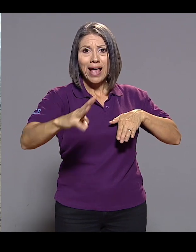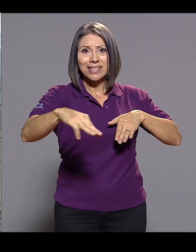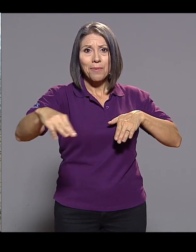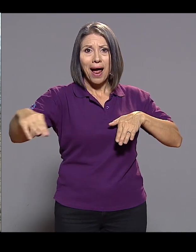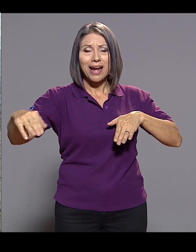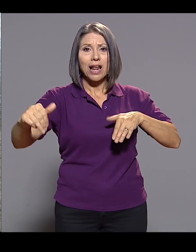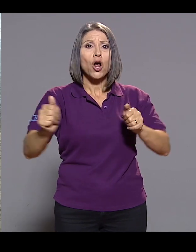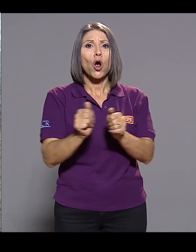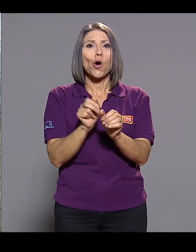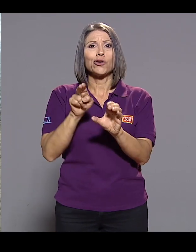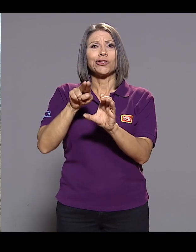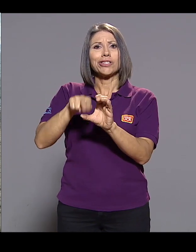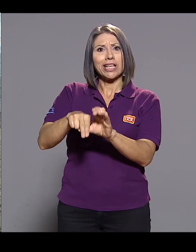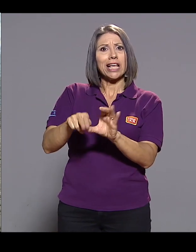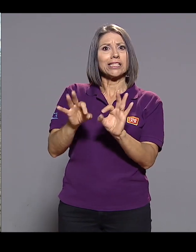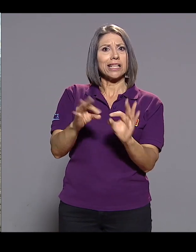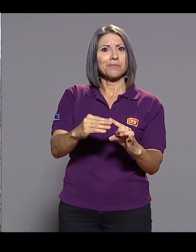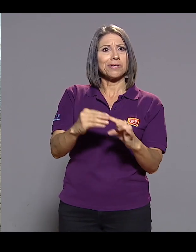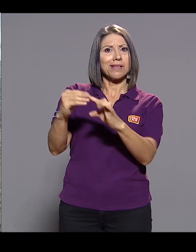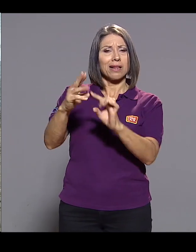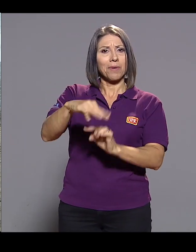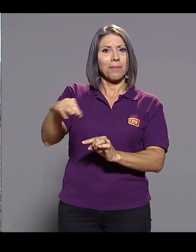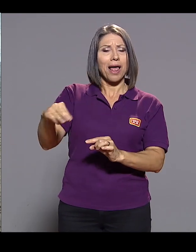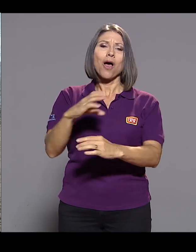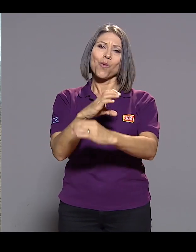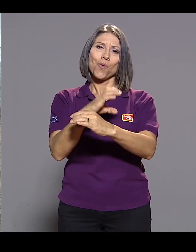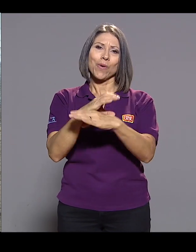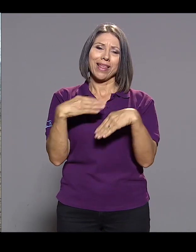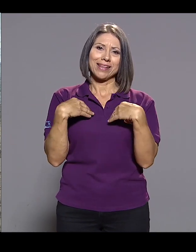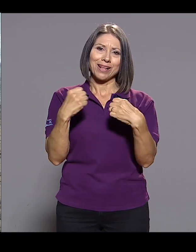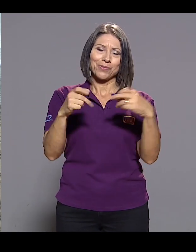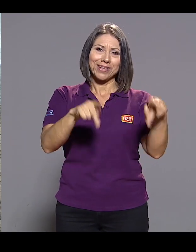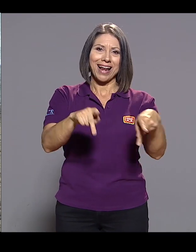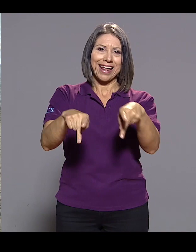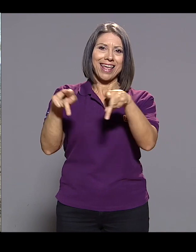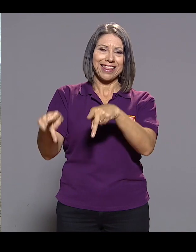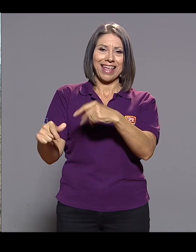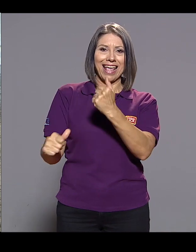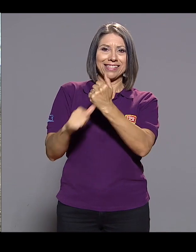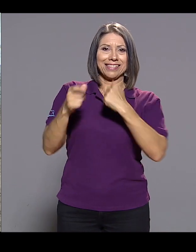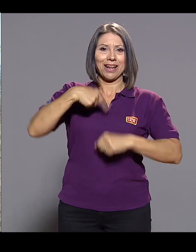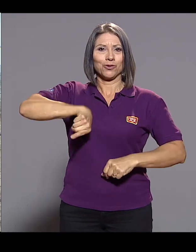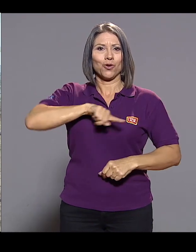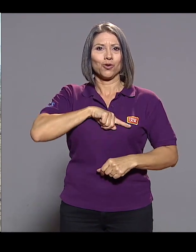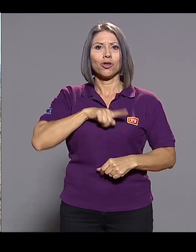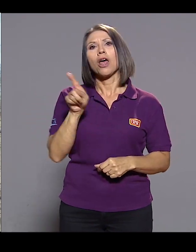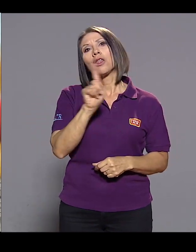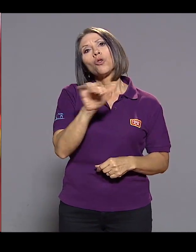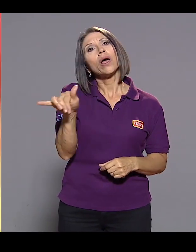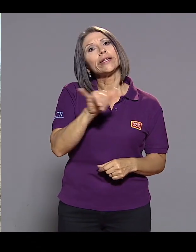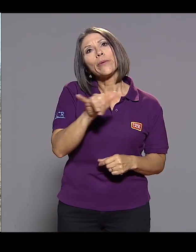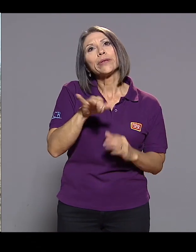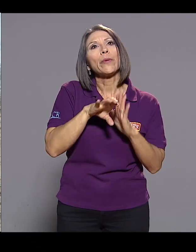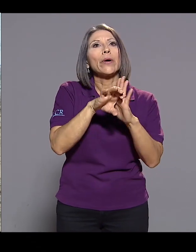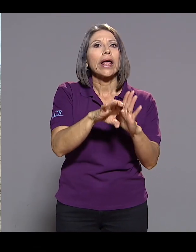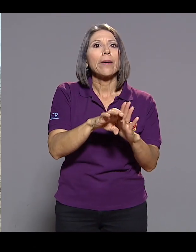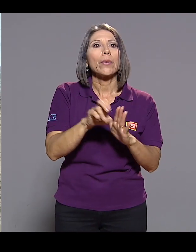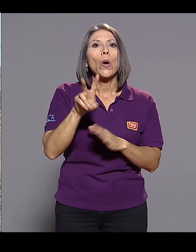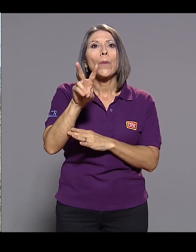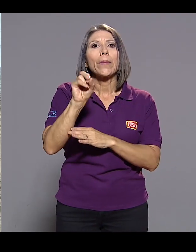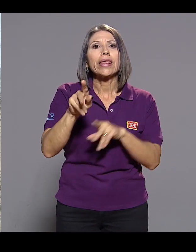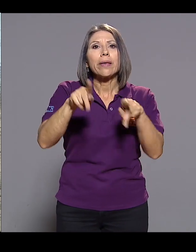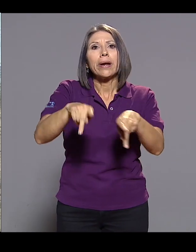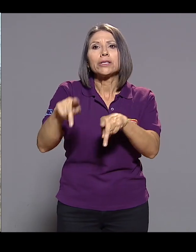anfibias eso nos ayuda a cuidar la salud de la gente que nos asiste. No es lo mismo tener que estar alzando las